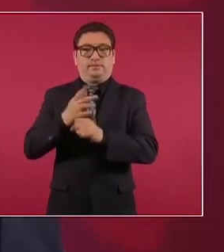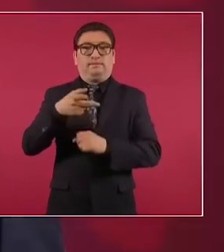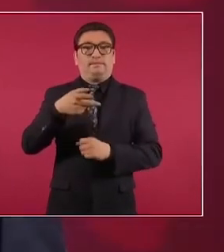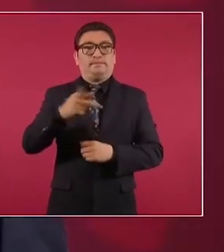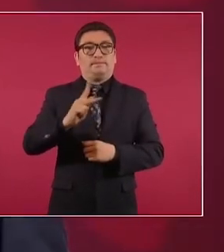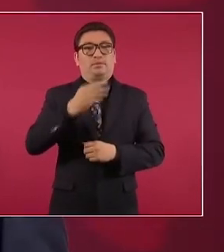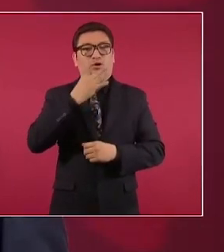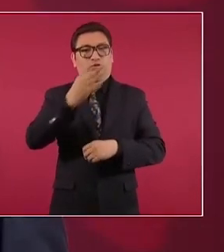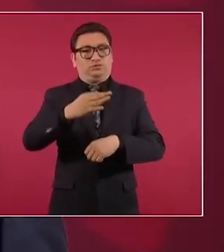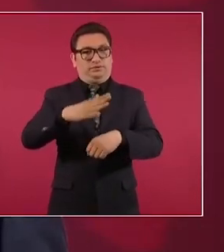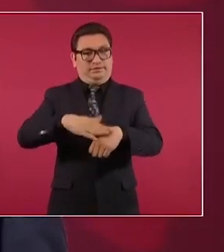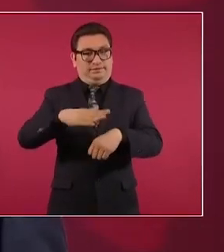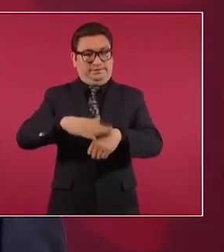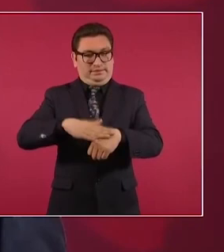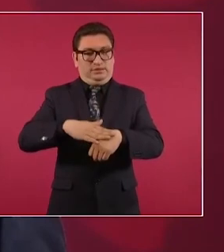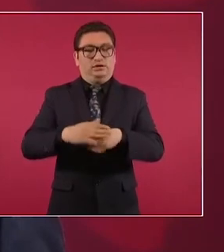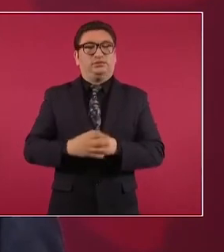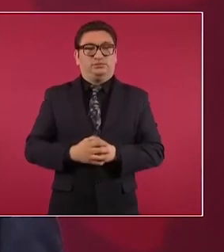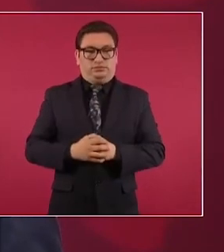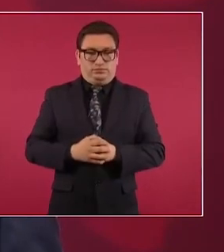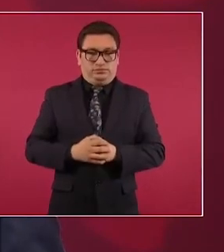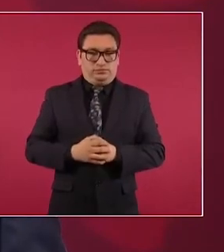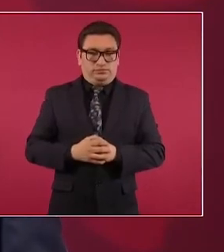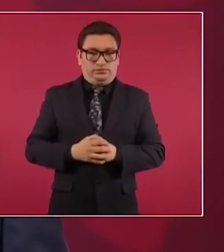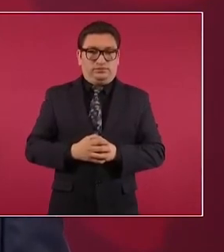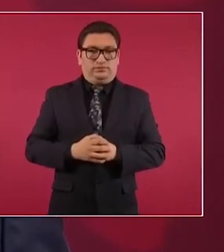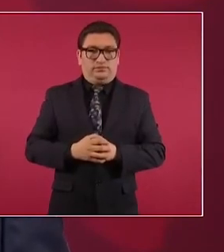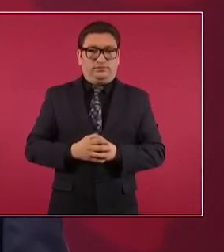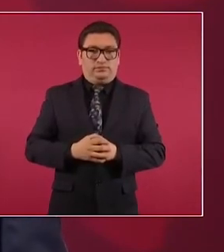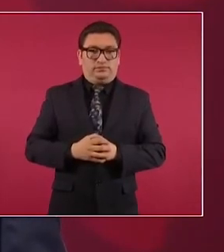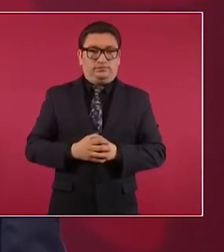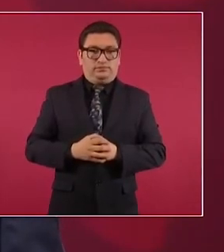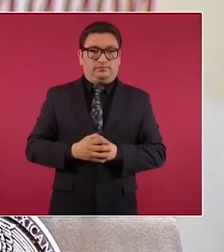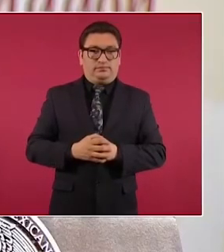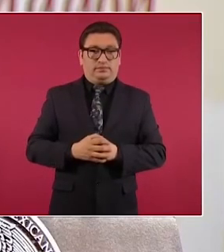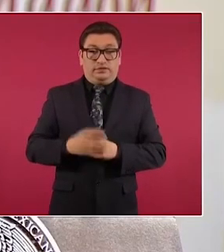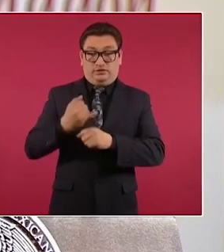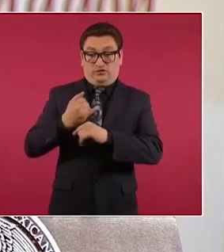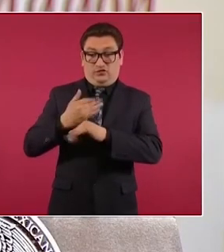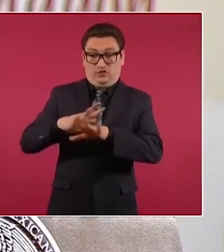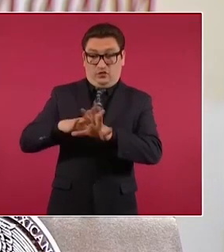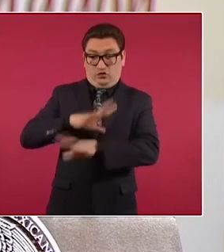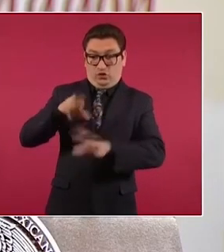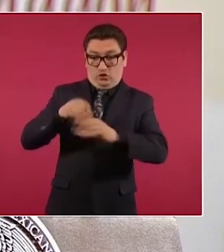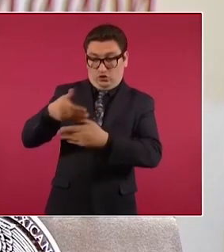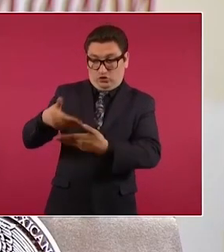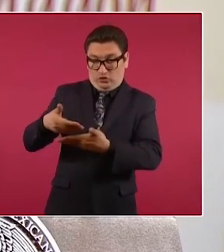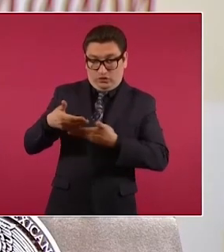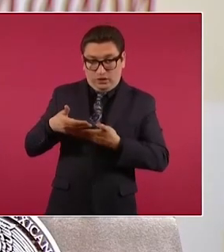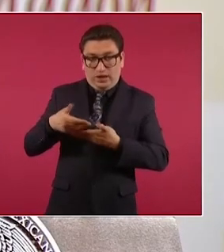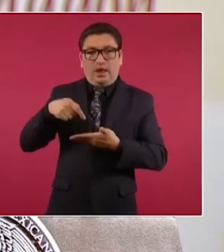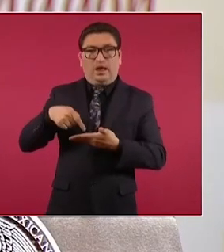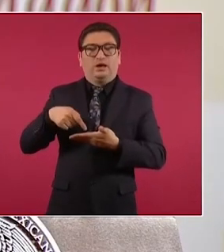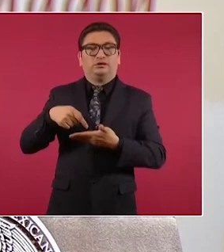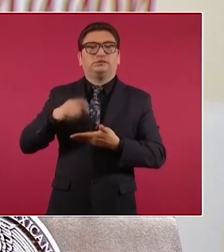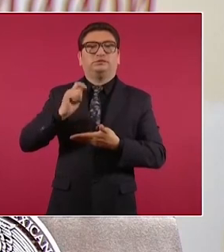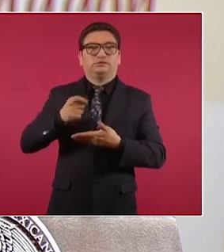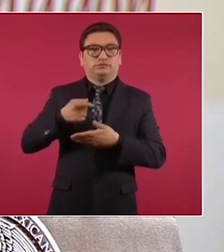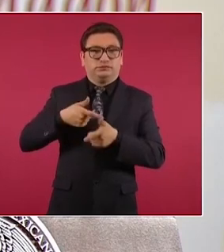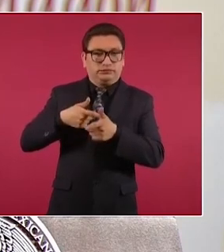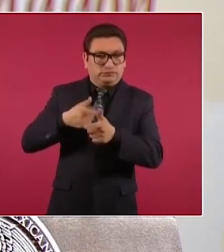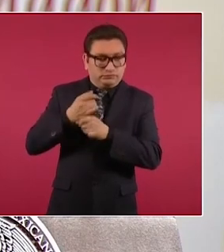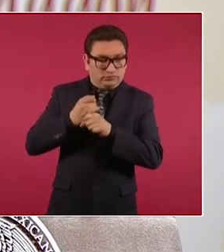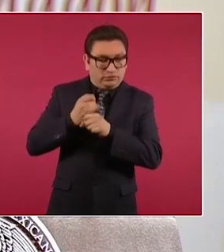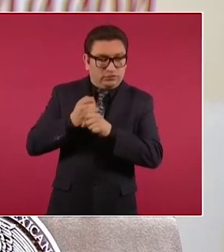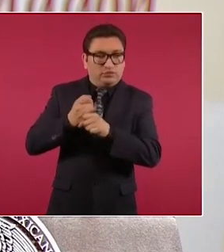señalar que a partir de la información que se tiene no se puede descartar un